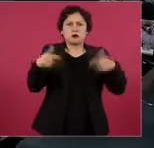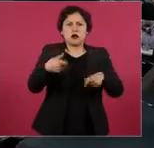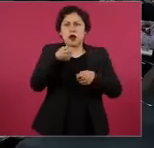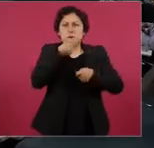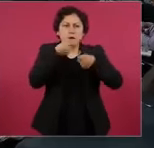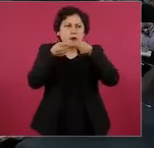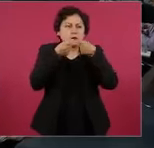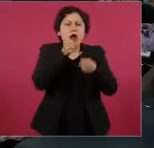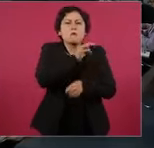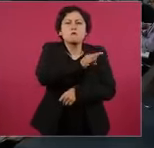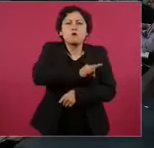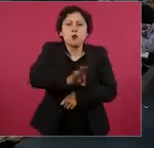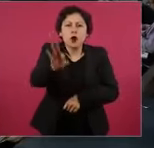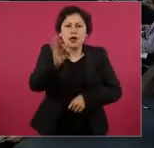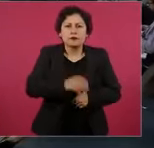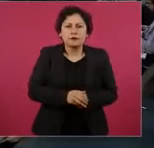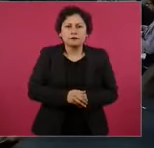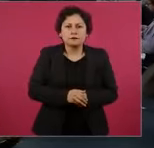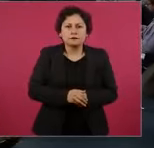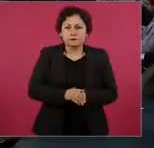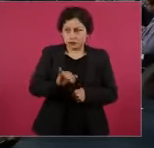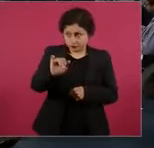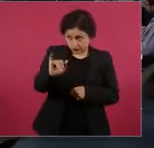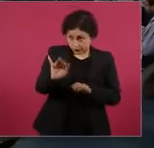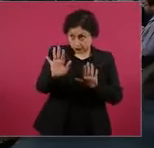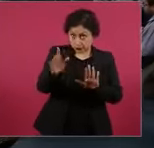Sí, vamos a ver la lista.